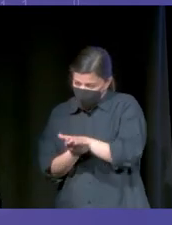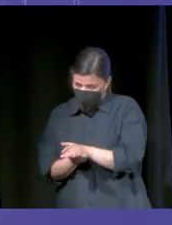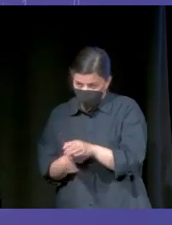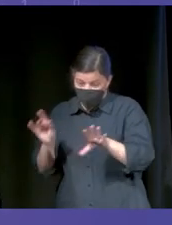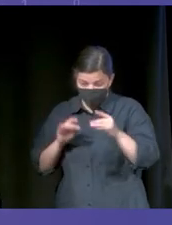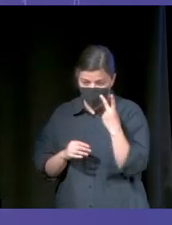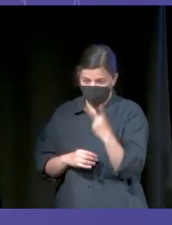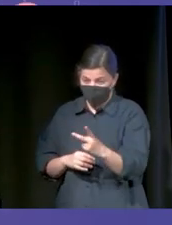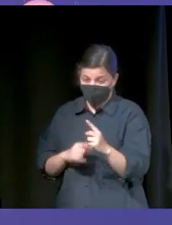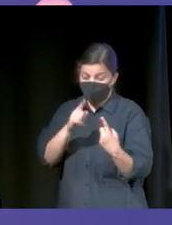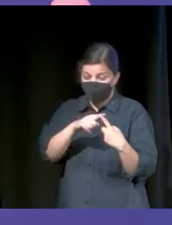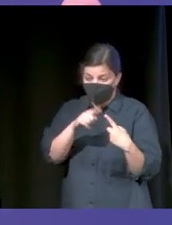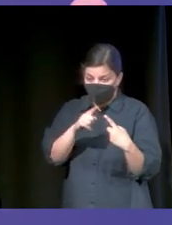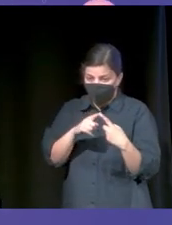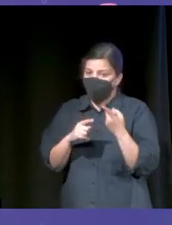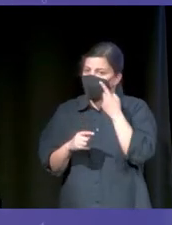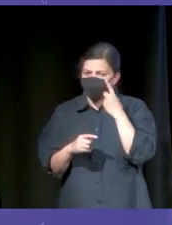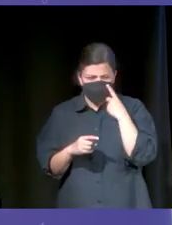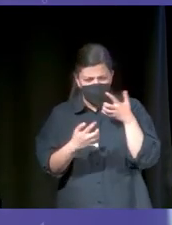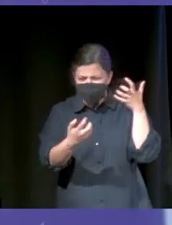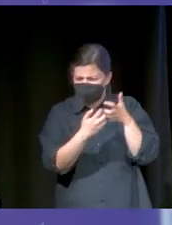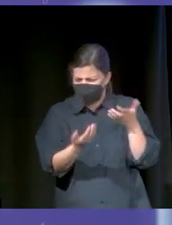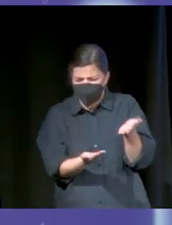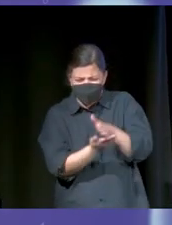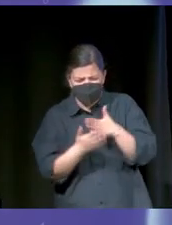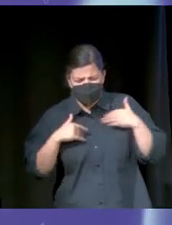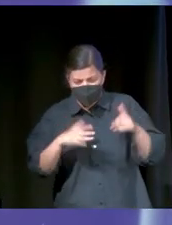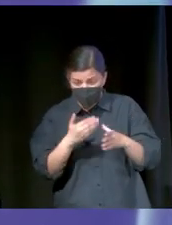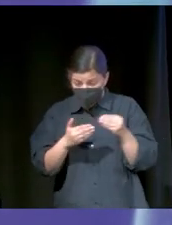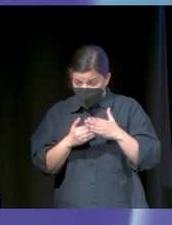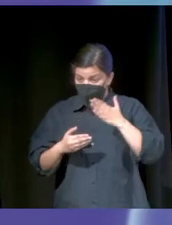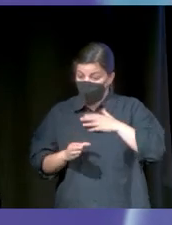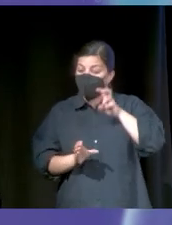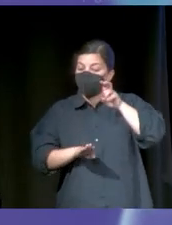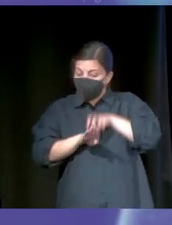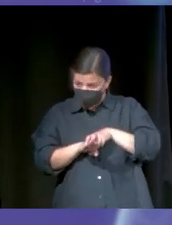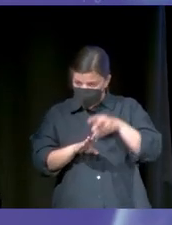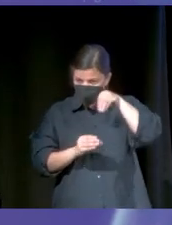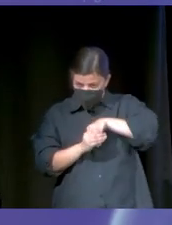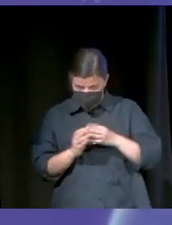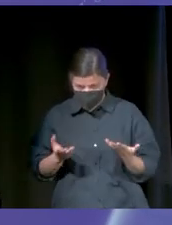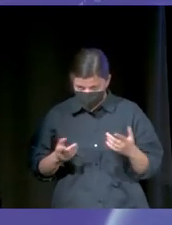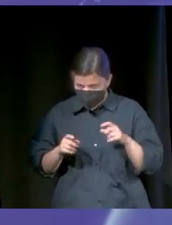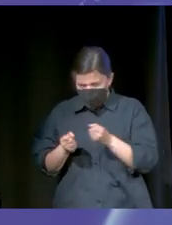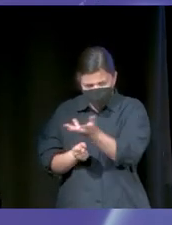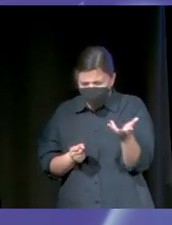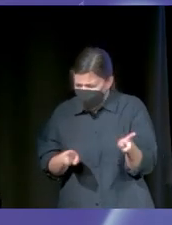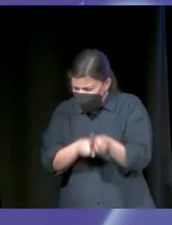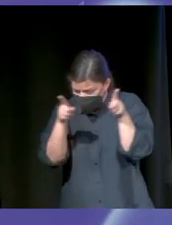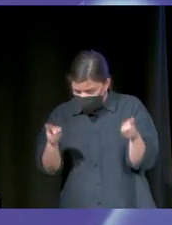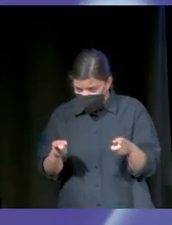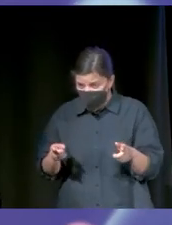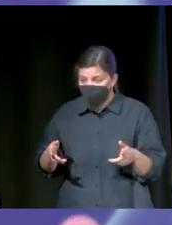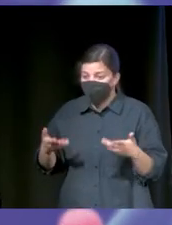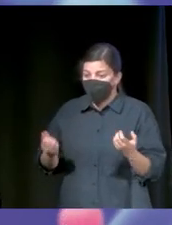opciones. La primera es, Pau, mira, mata a quien haga falta, pero salva a mi cliente. Mi cliente va dentro del coche. El resto del mundo me da igual. Y yo, bueno, jefe, si es una clase entera,